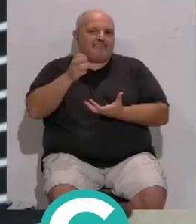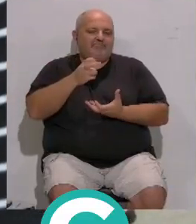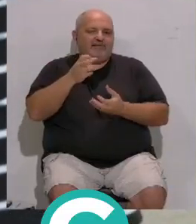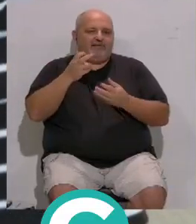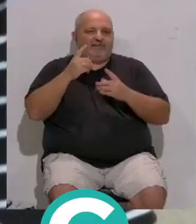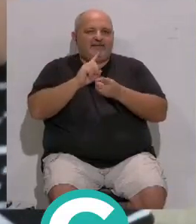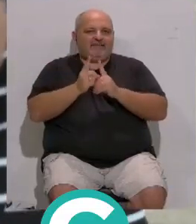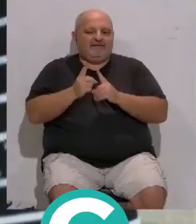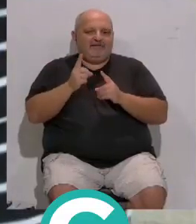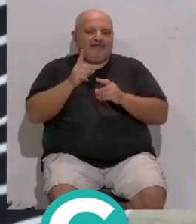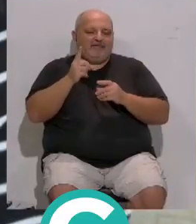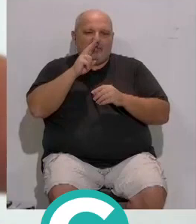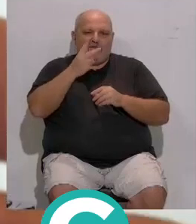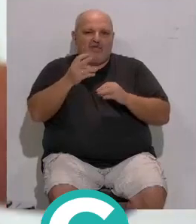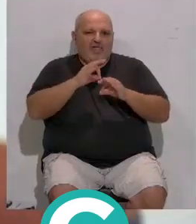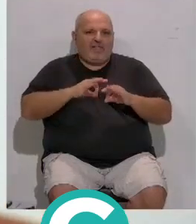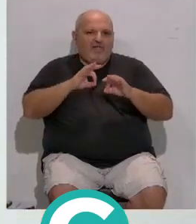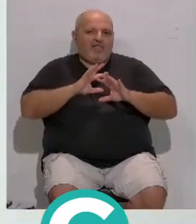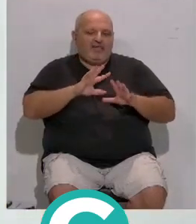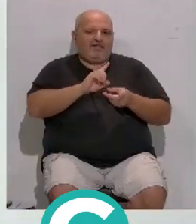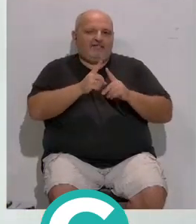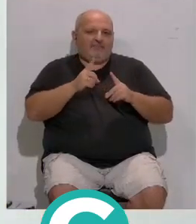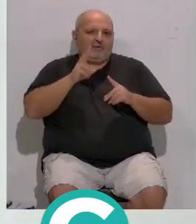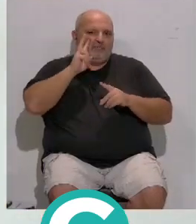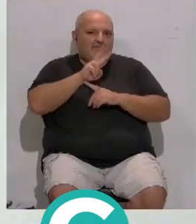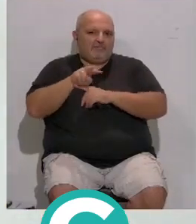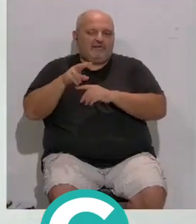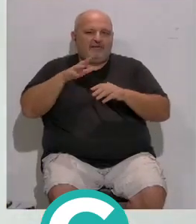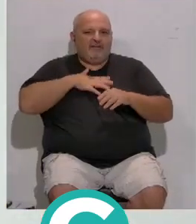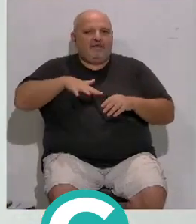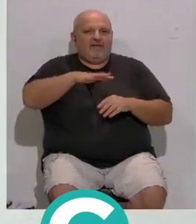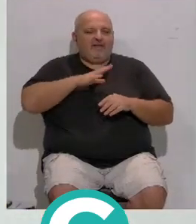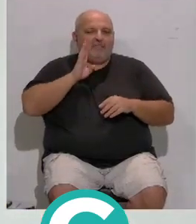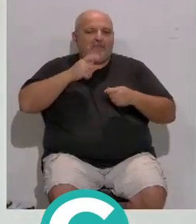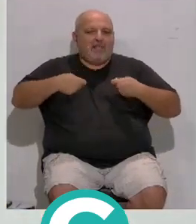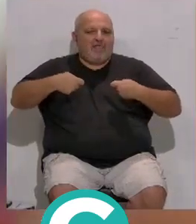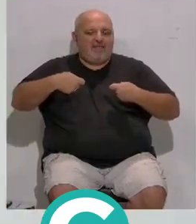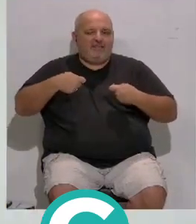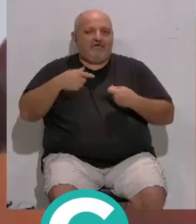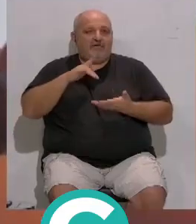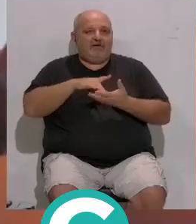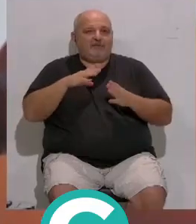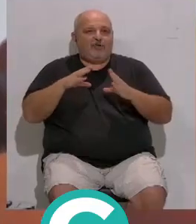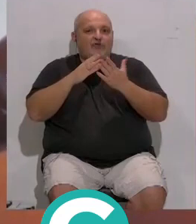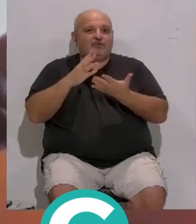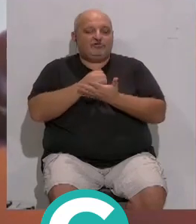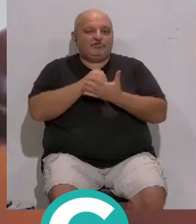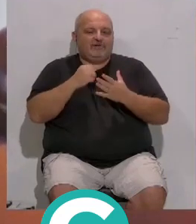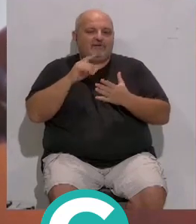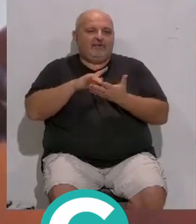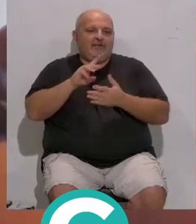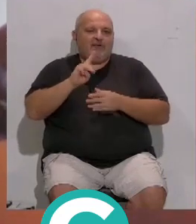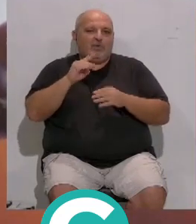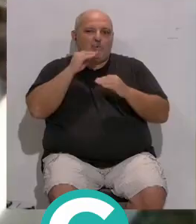disfraces... ...después de dos años... ...guardados en el cajón de los detallistas del mercado. La fiesta de los Dos Santos regresa el